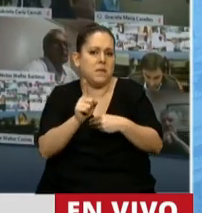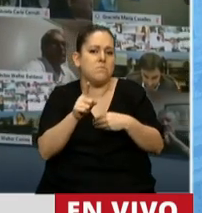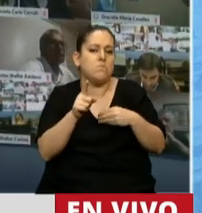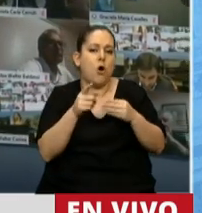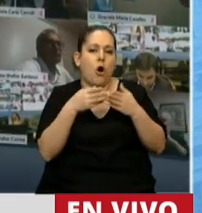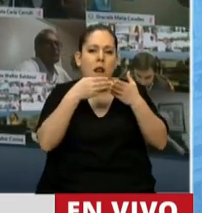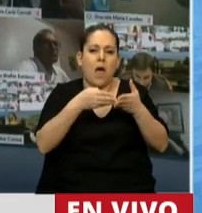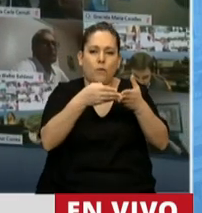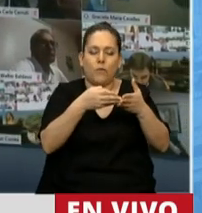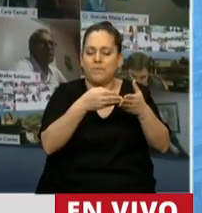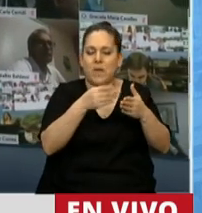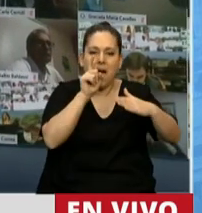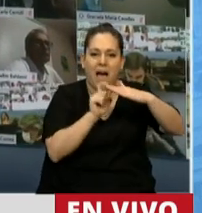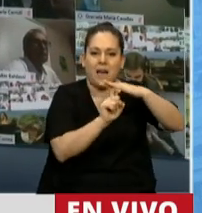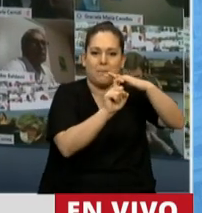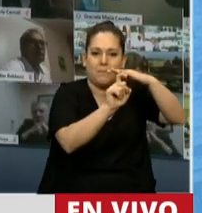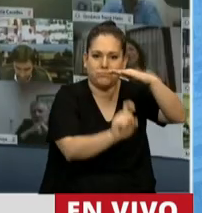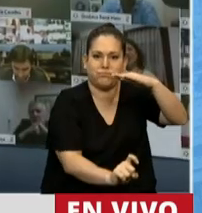naufragio de Lara San Juan.